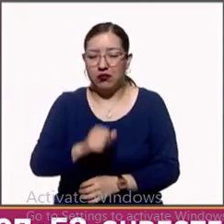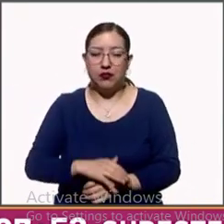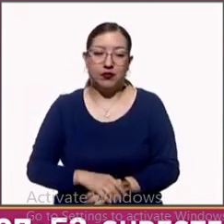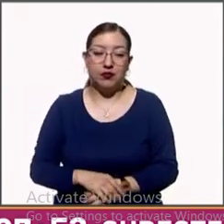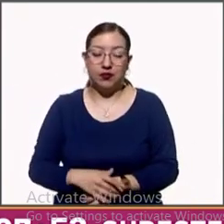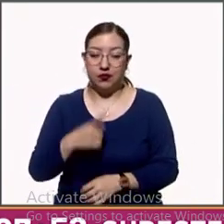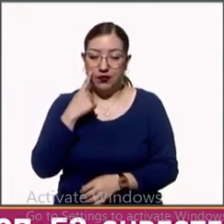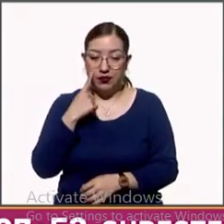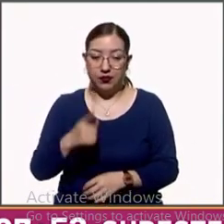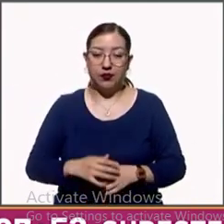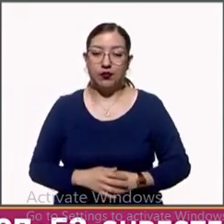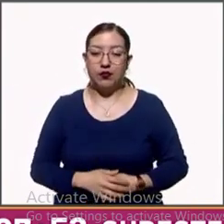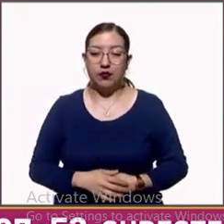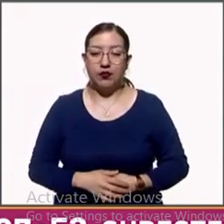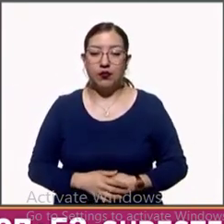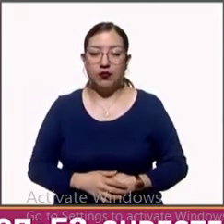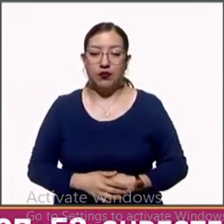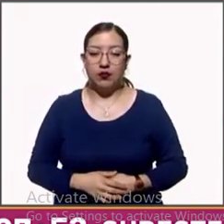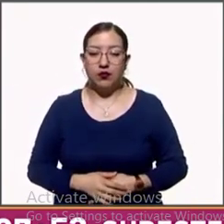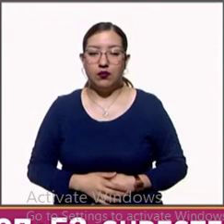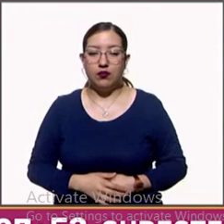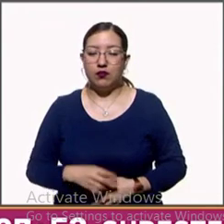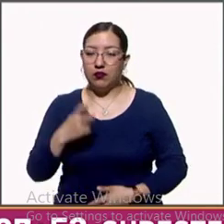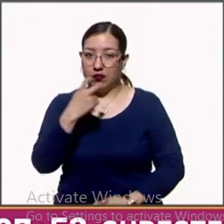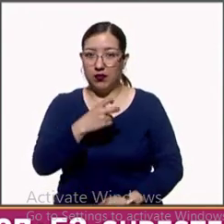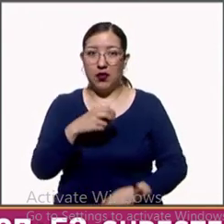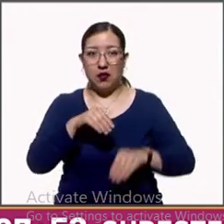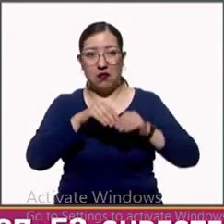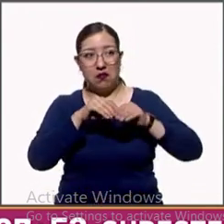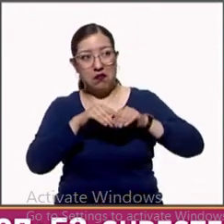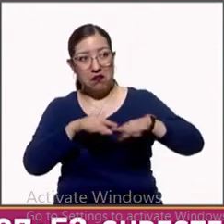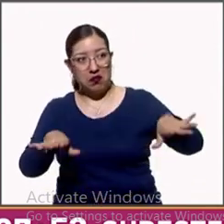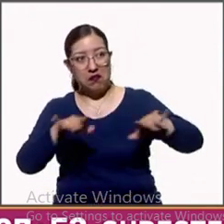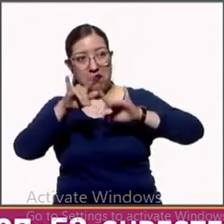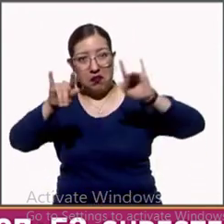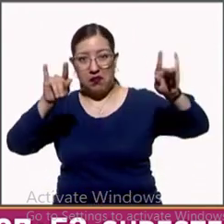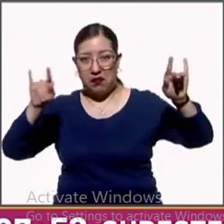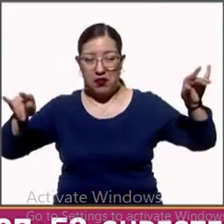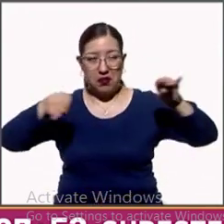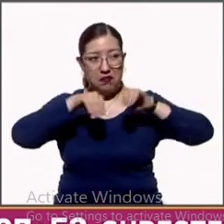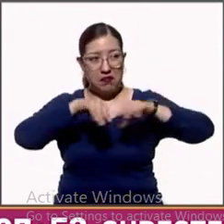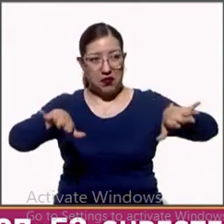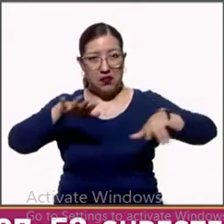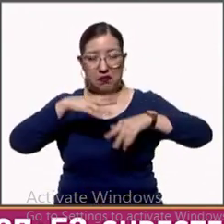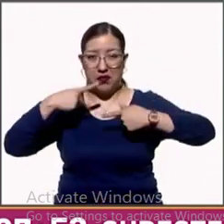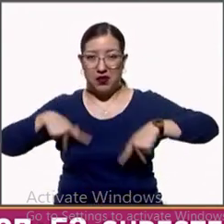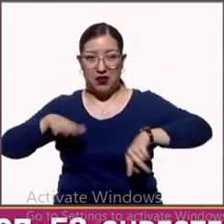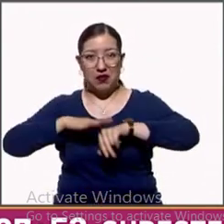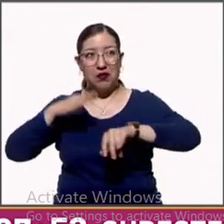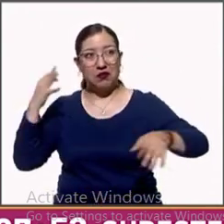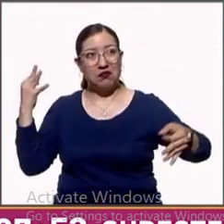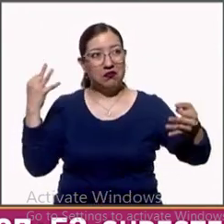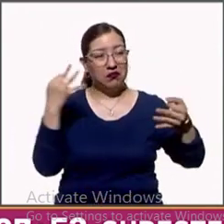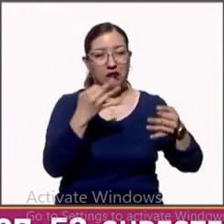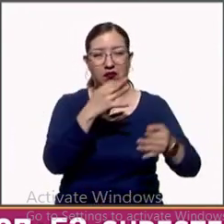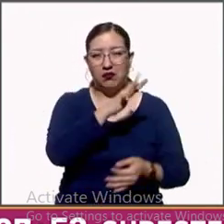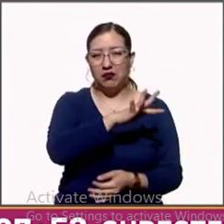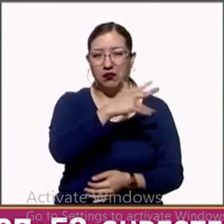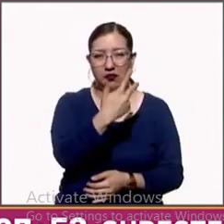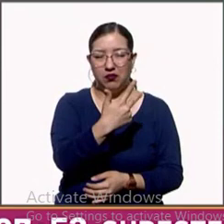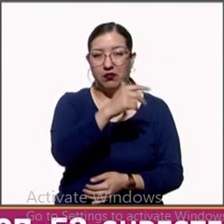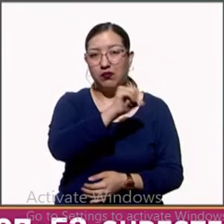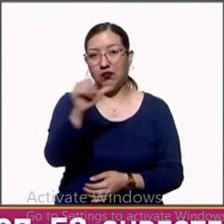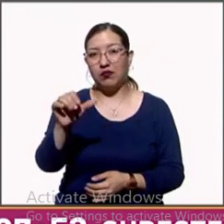Cayó la idea de que es una forma de publicidad que incentiva el consumo del tabaco de 58 a 49%